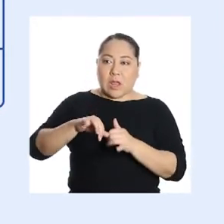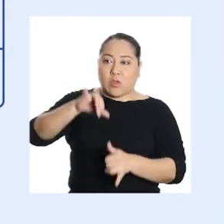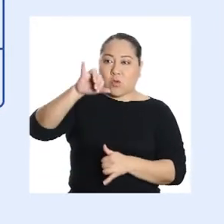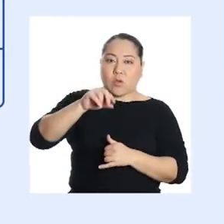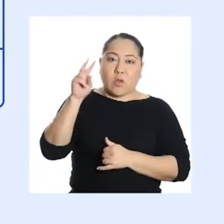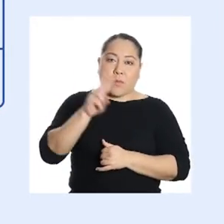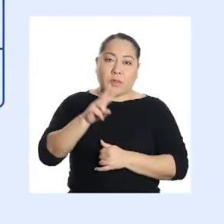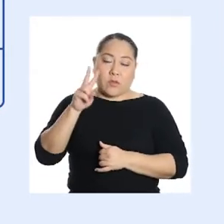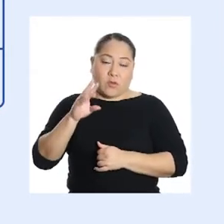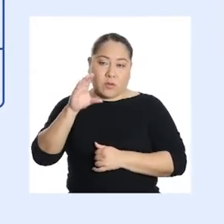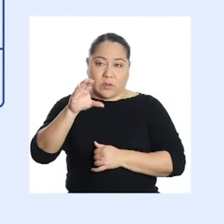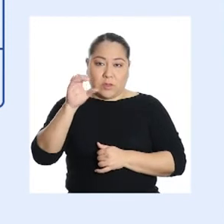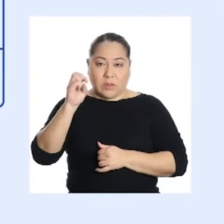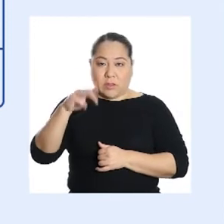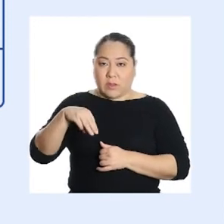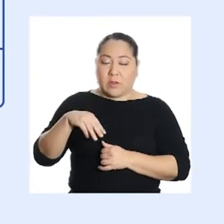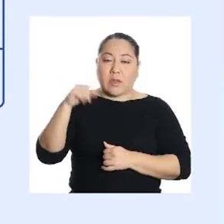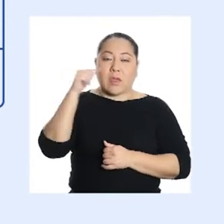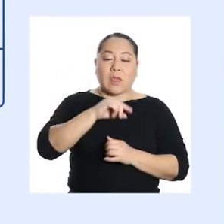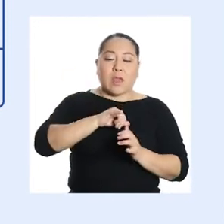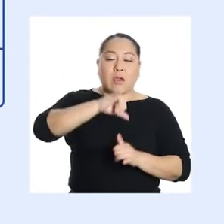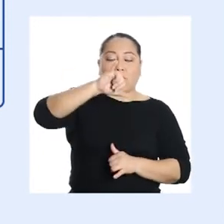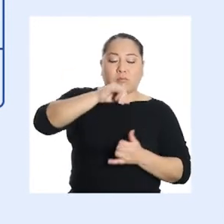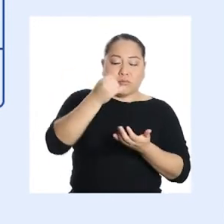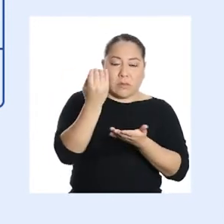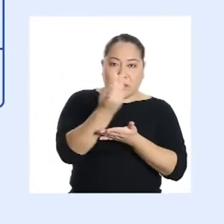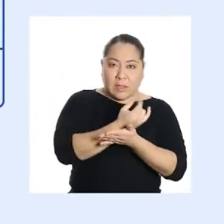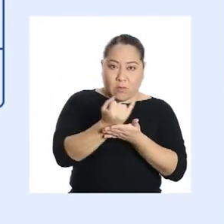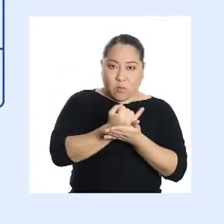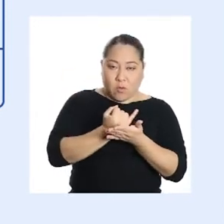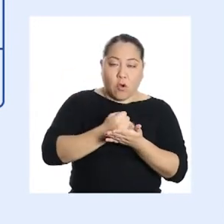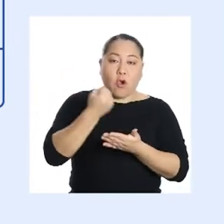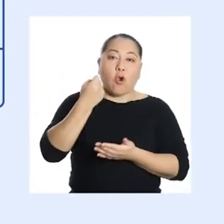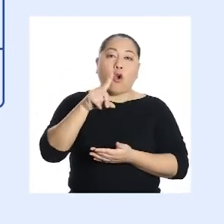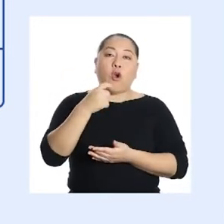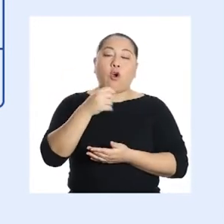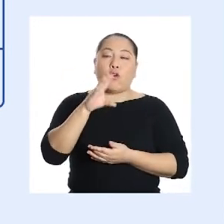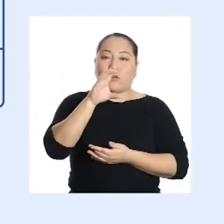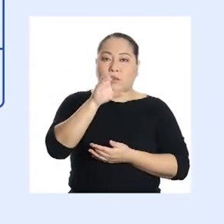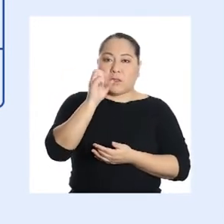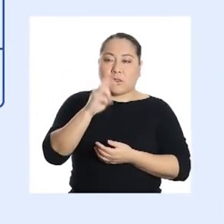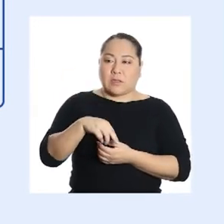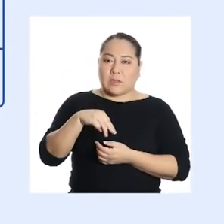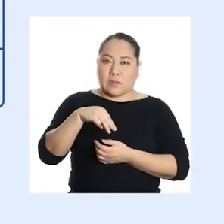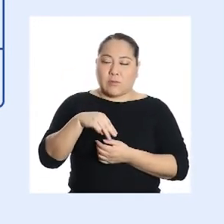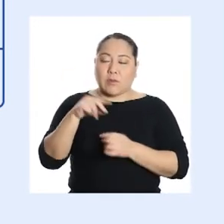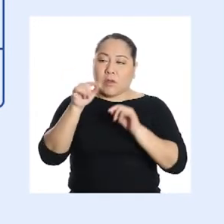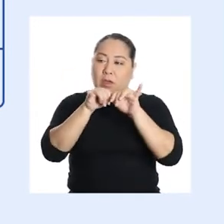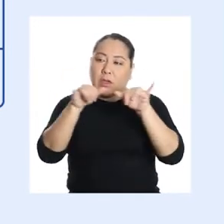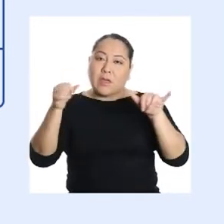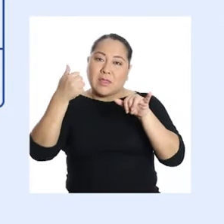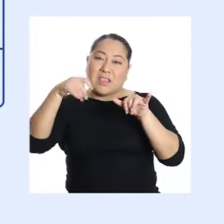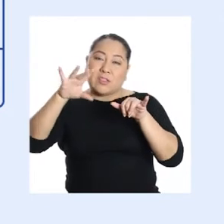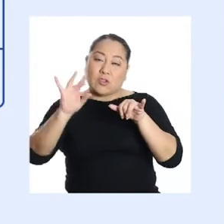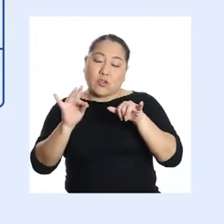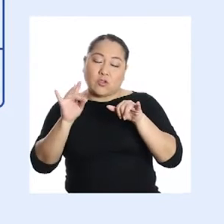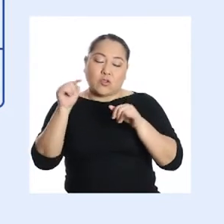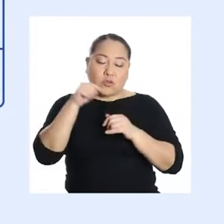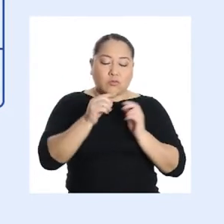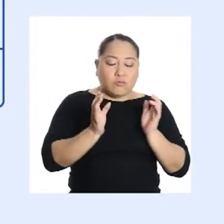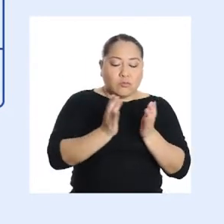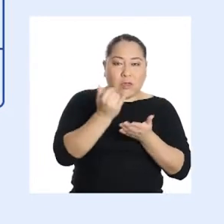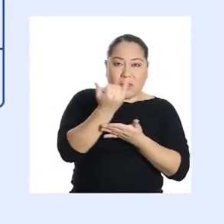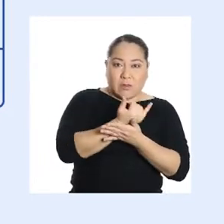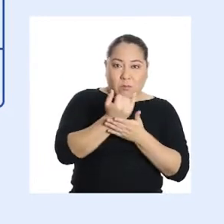altura del cilindro es 22 centímetros, la altura a escala será 11 centímetros. Si el diámetro mide 18